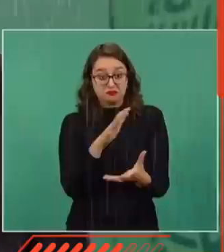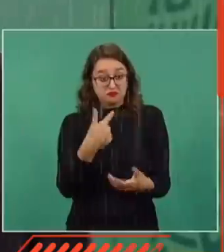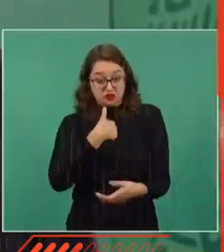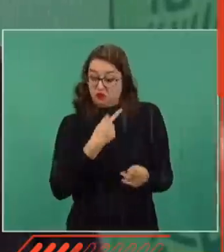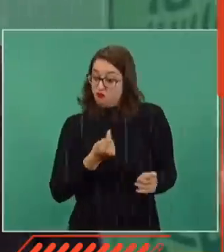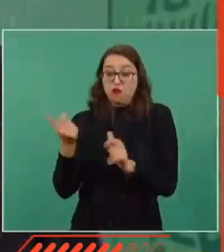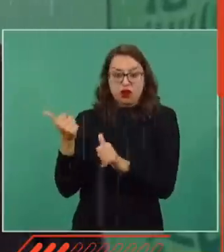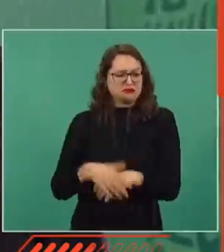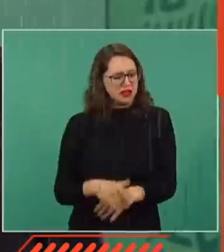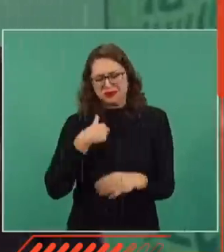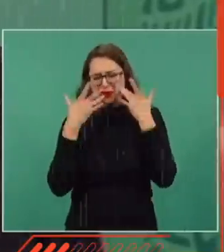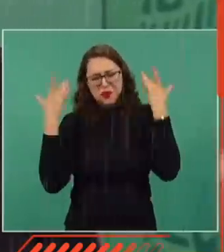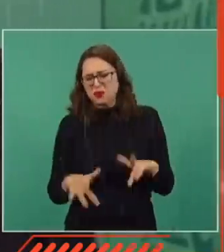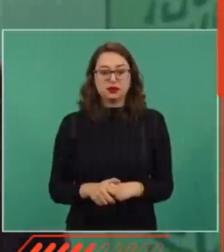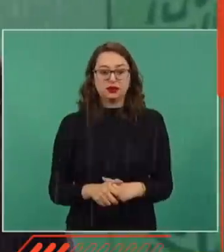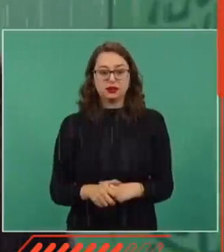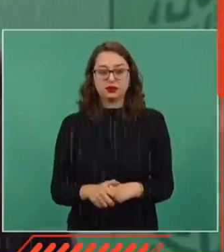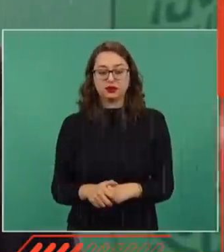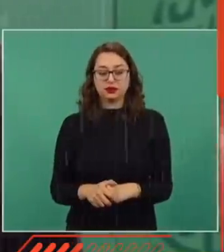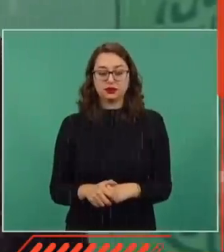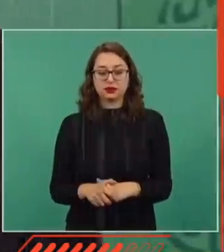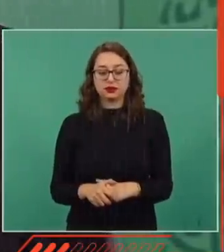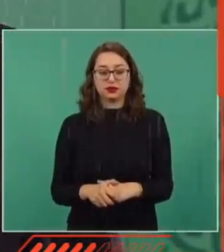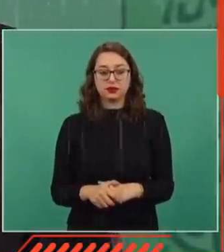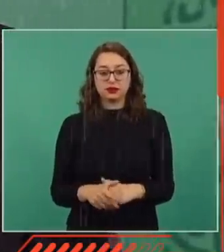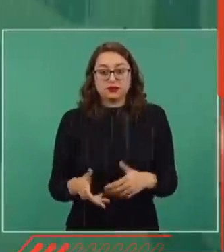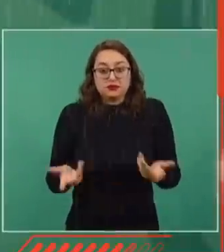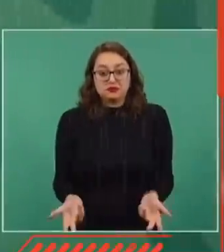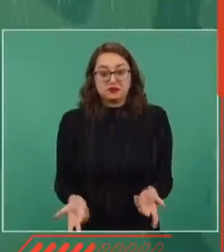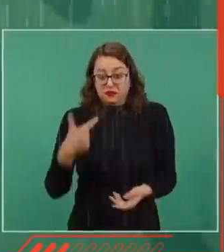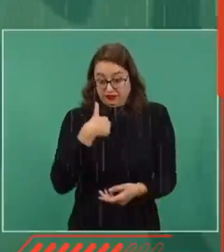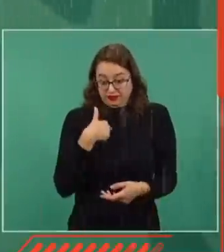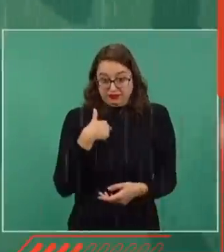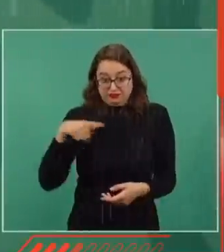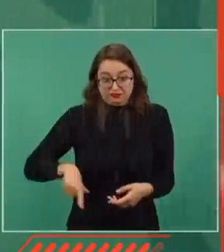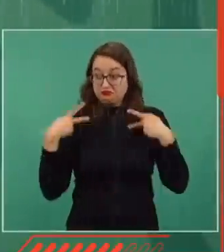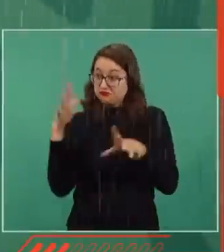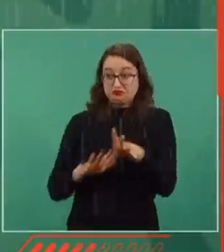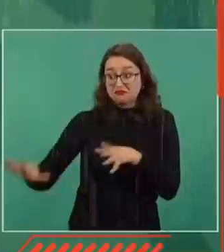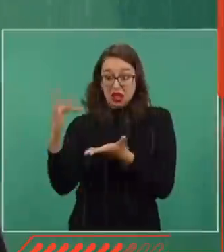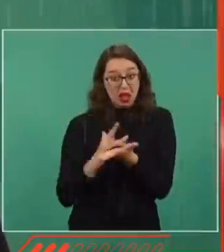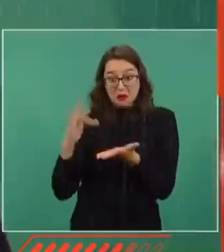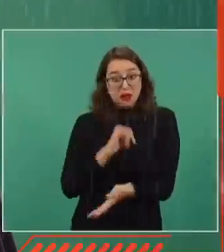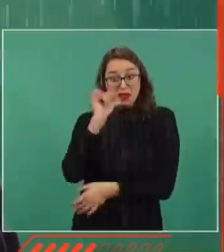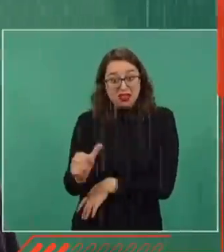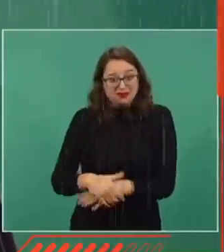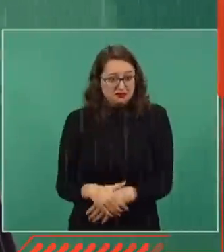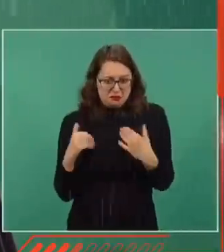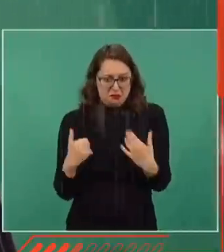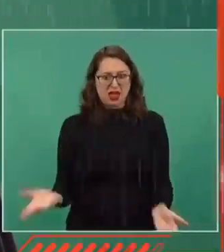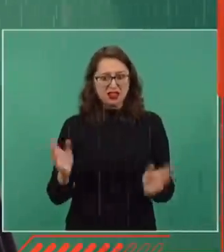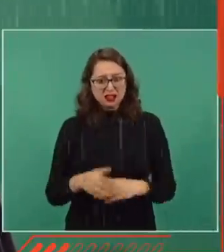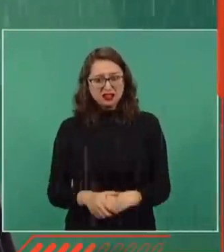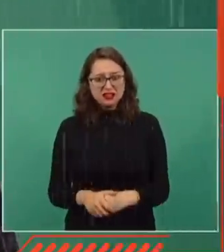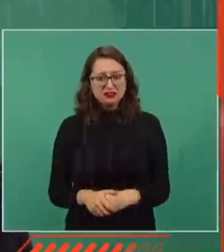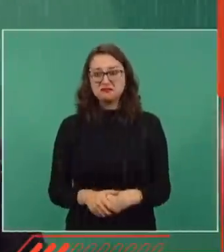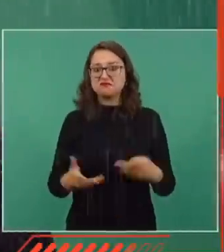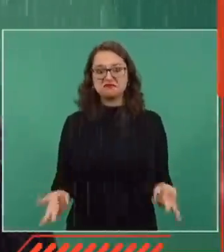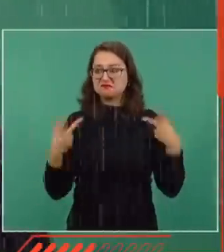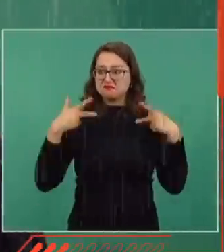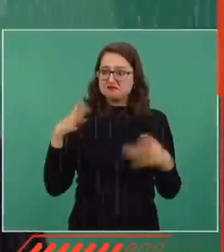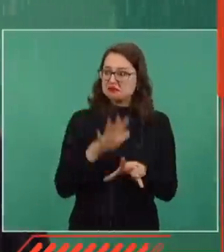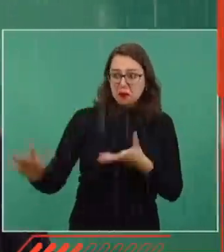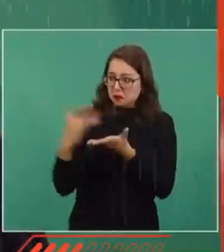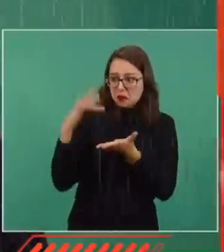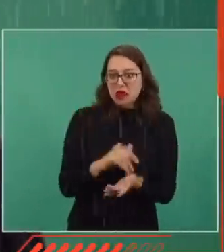quieren que yo me vaya, me voy, porque ¿cómo voy a gobernar sin el apoyo de la gente? ¿Qué hago sin el